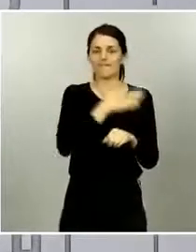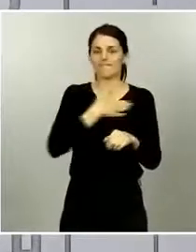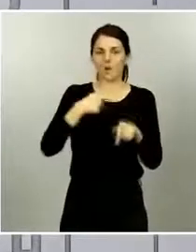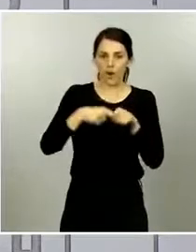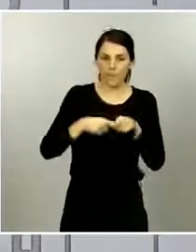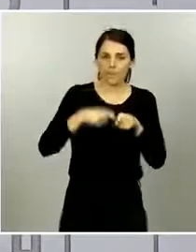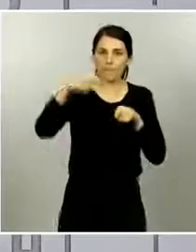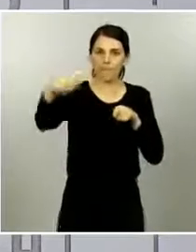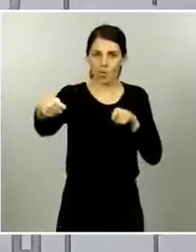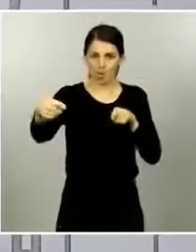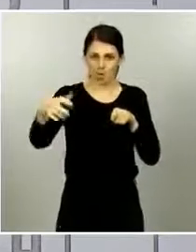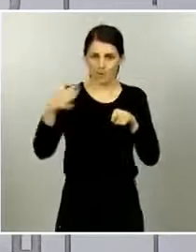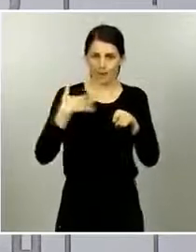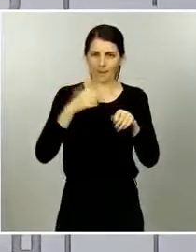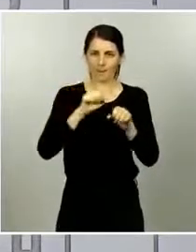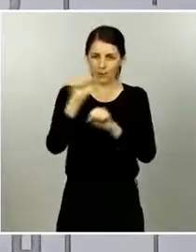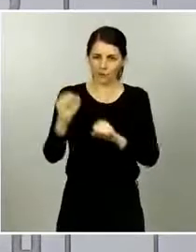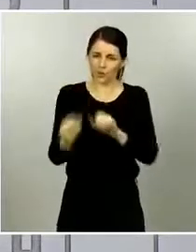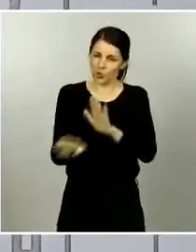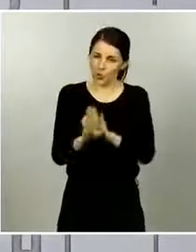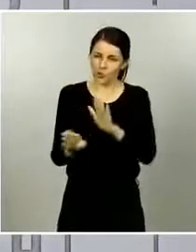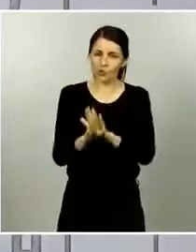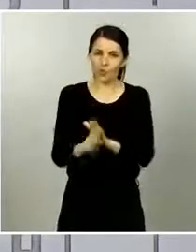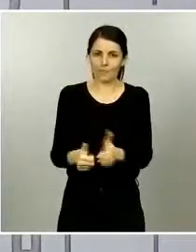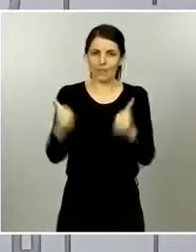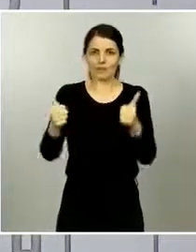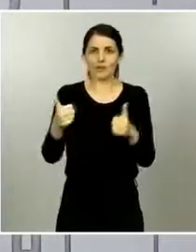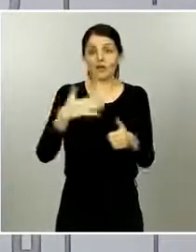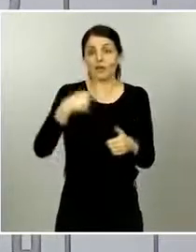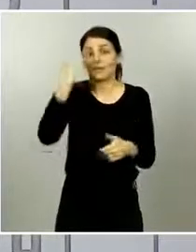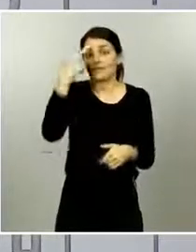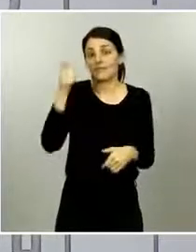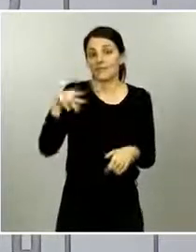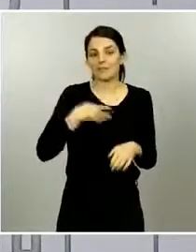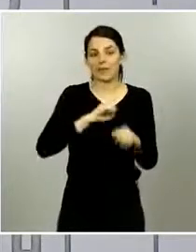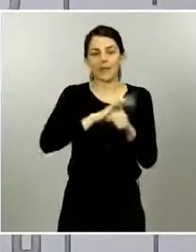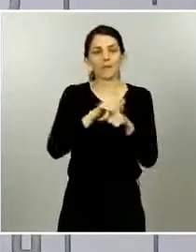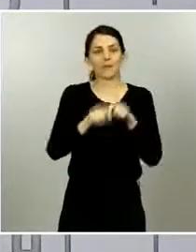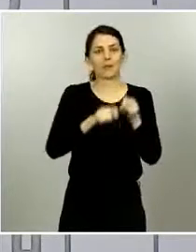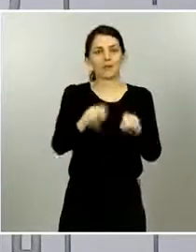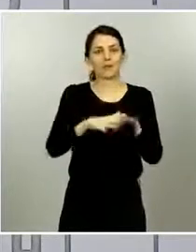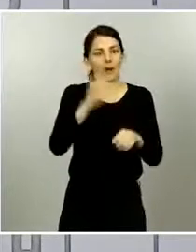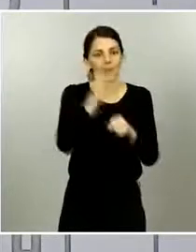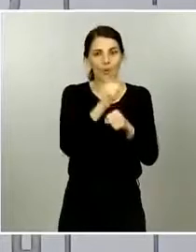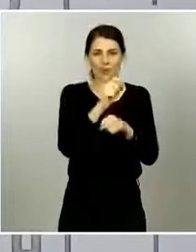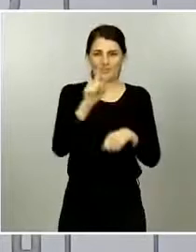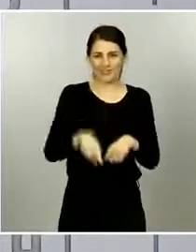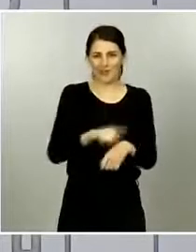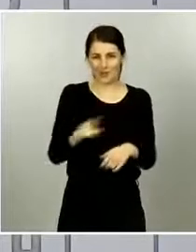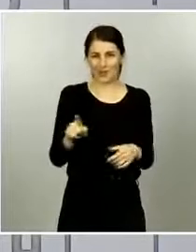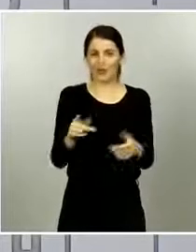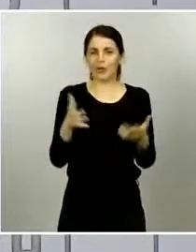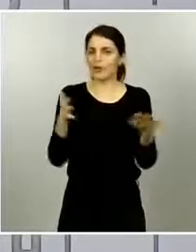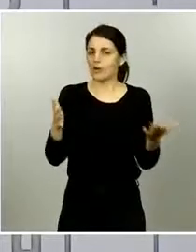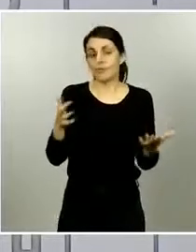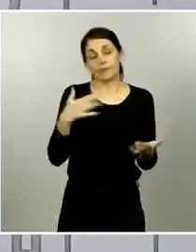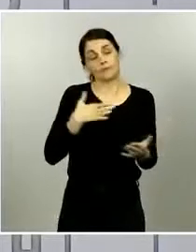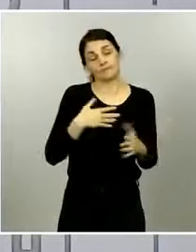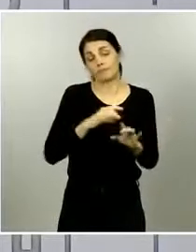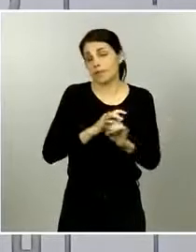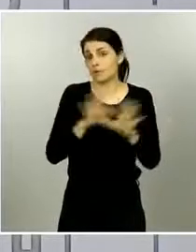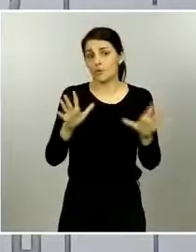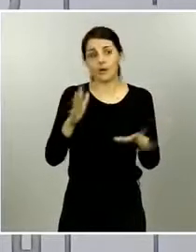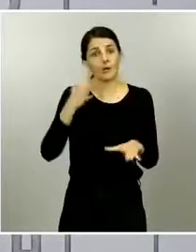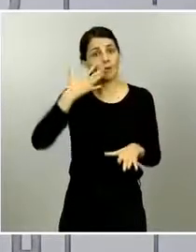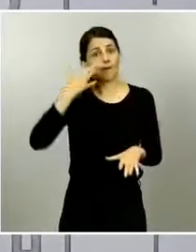prevención que vamos a estirar en el tiempo para que ese riesgo se mantenga muy bajo durante el tiempo suficiente para saber si hemos o no